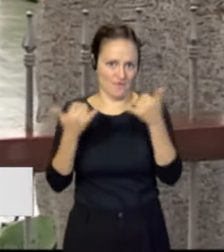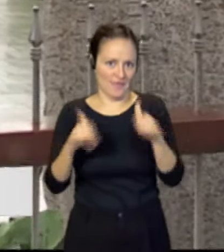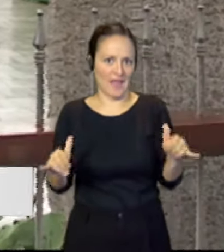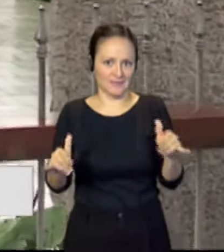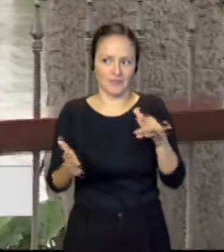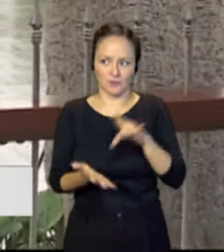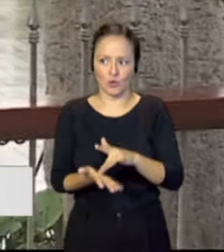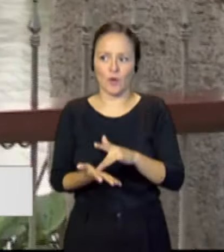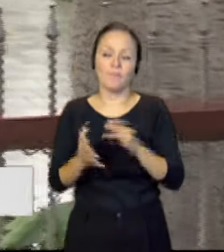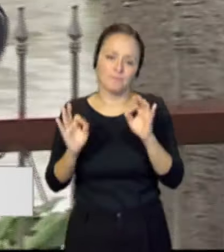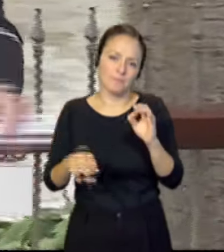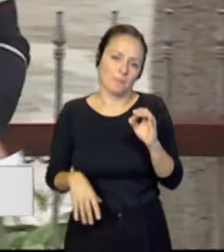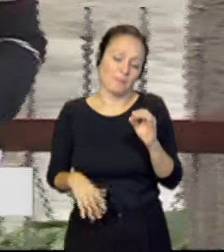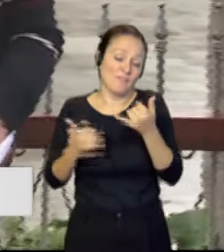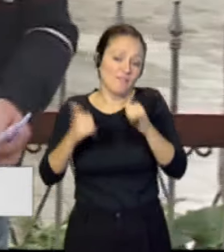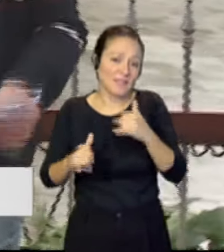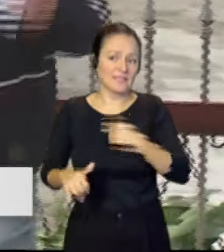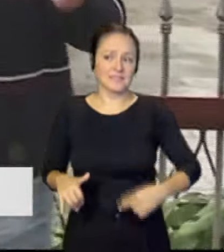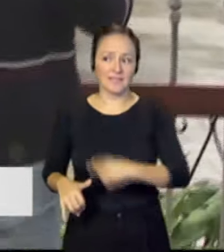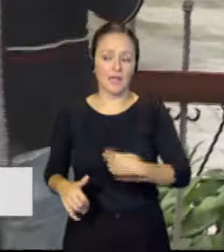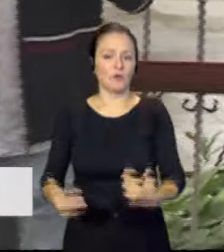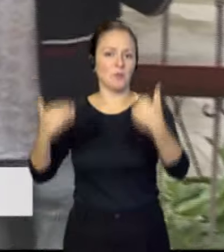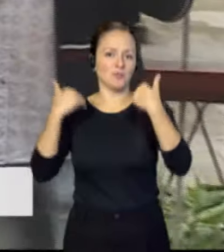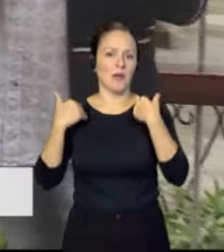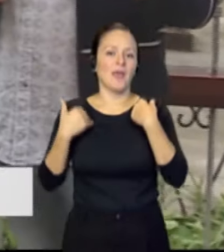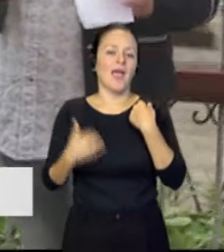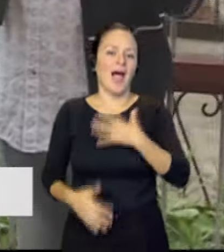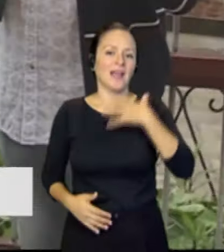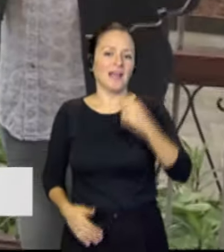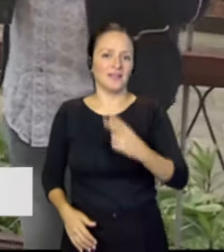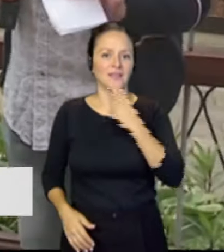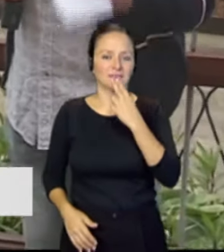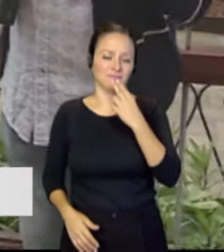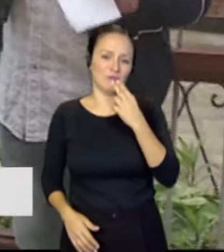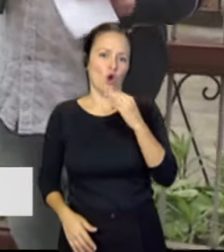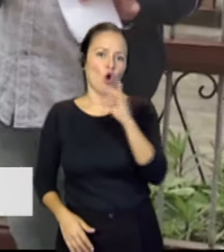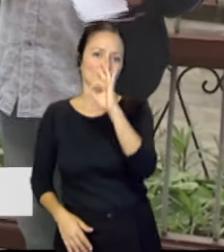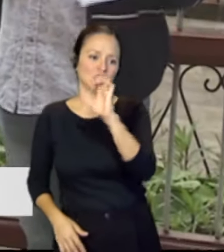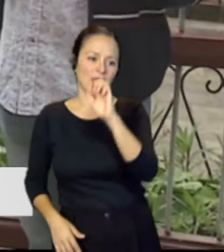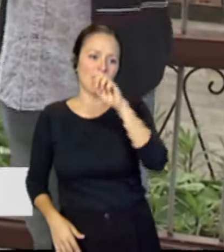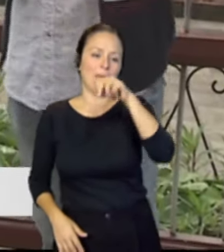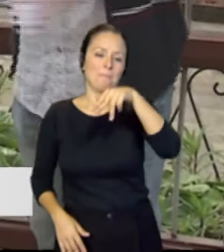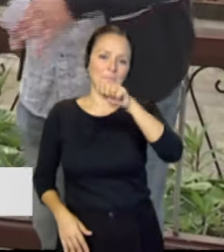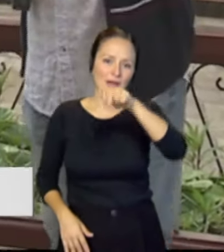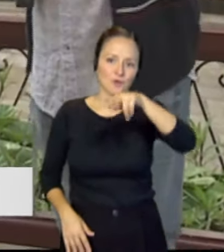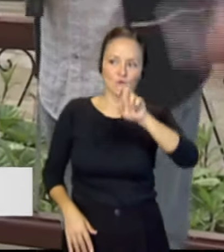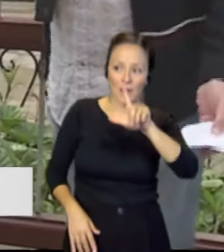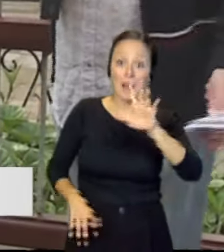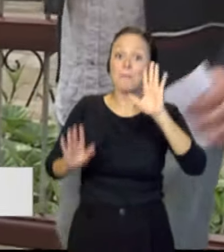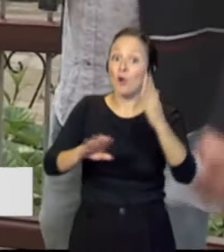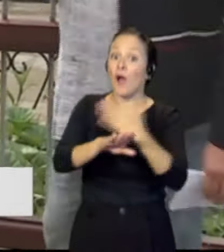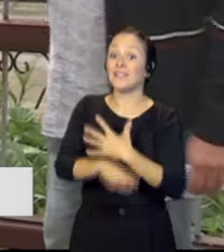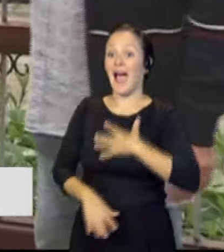de Santiago a cargo del alcalde de Calatayug, José Manuel Aranda. Pero antes que nada vamos a hablar con el alcalde